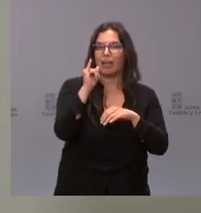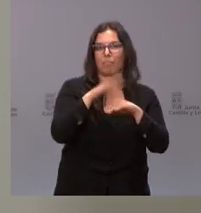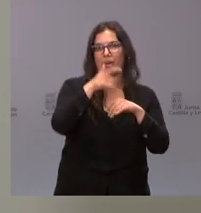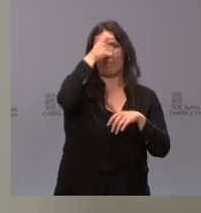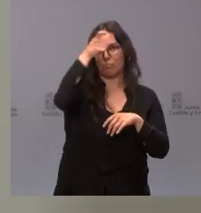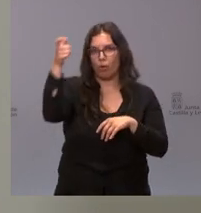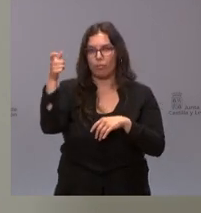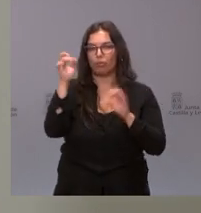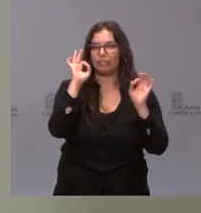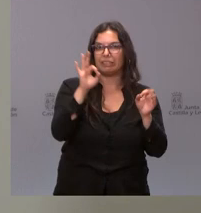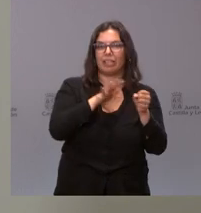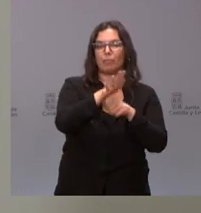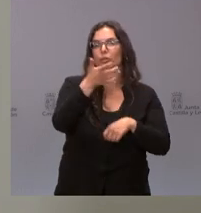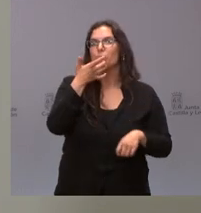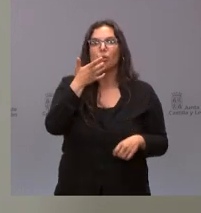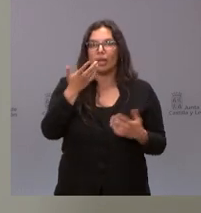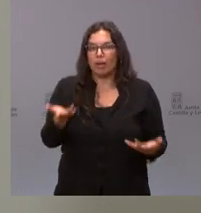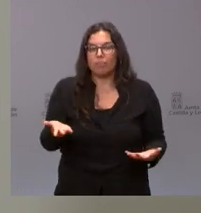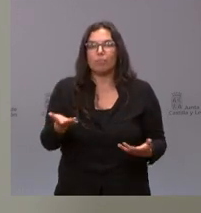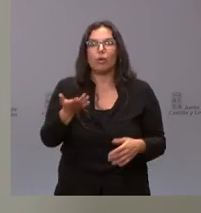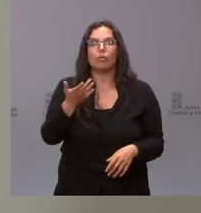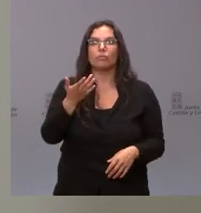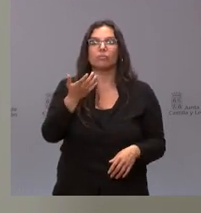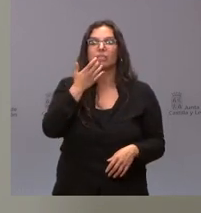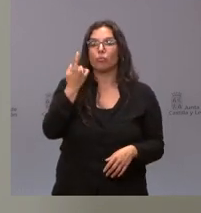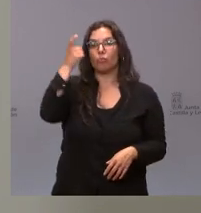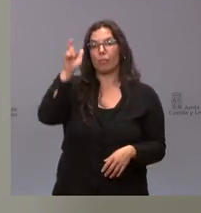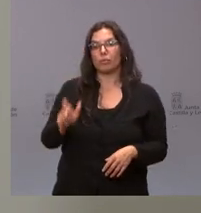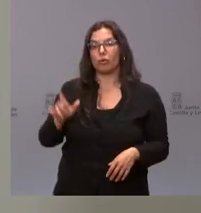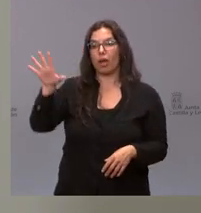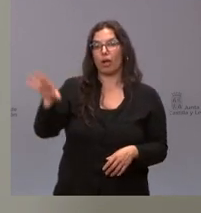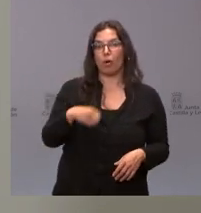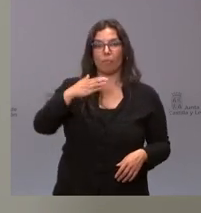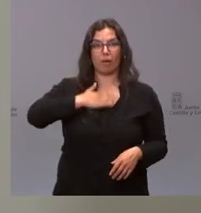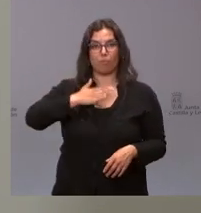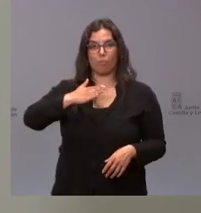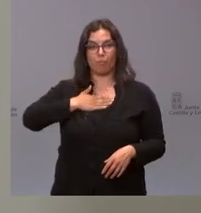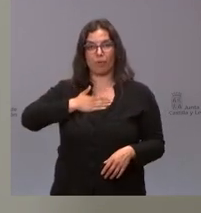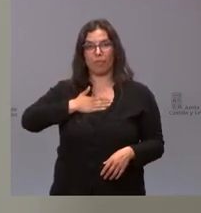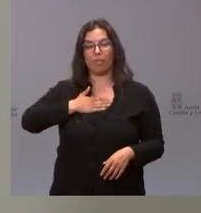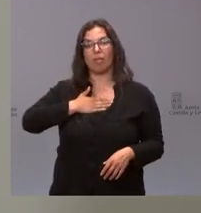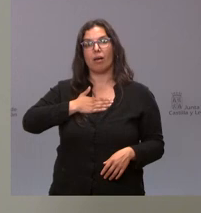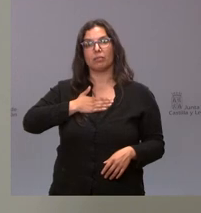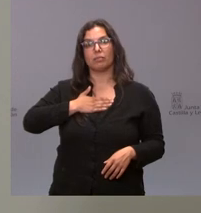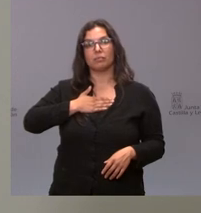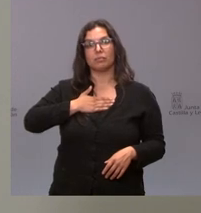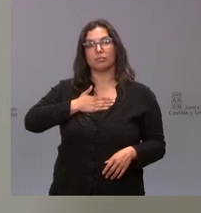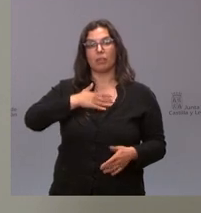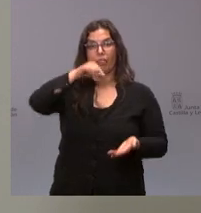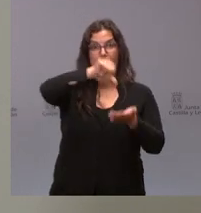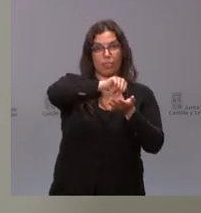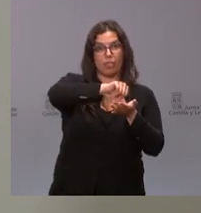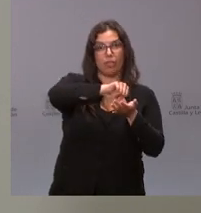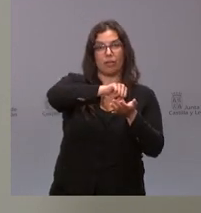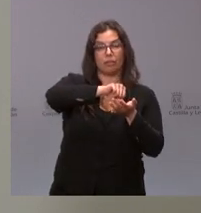ámbito como el hecho por ejemplo de que mientras una persona cuando compra un bien inmueble en el mundo urbano